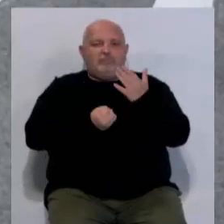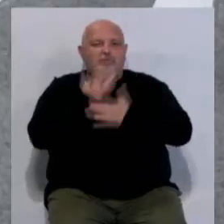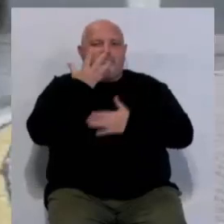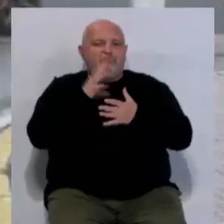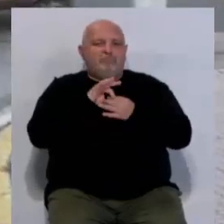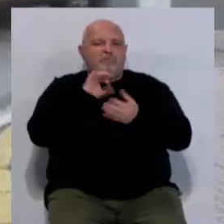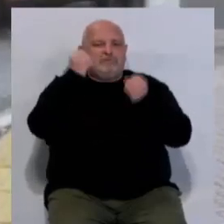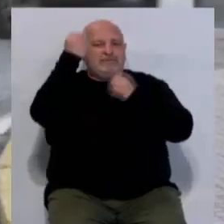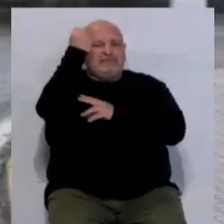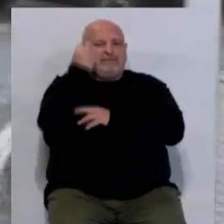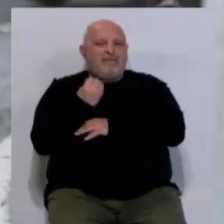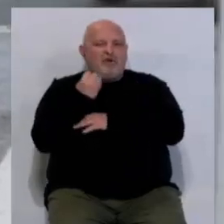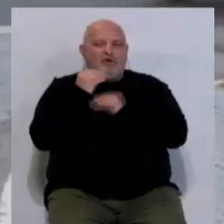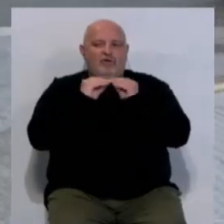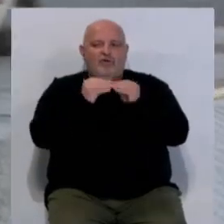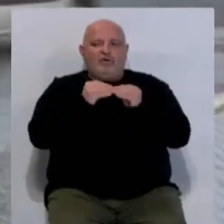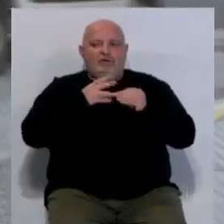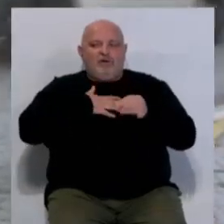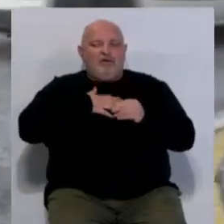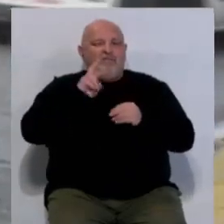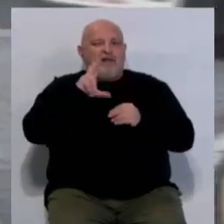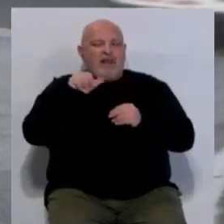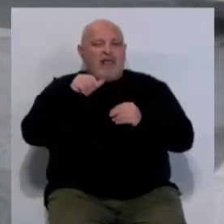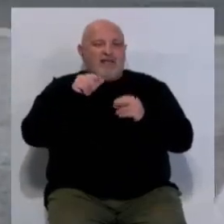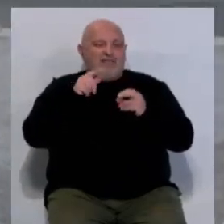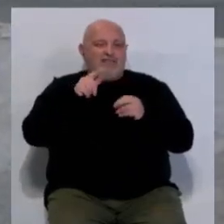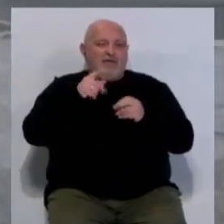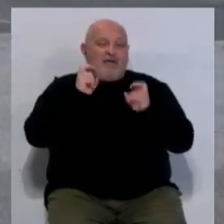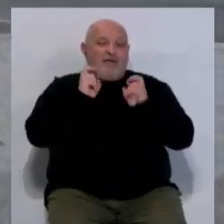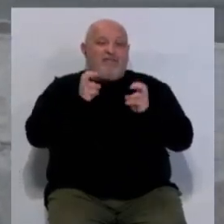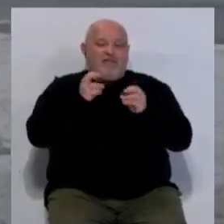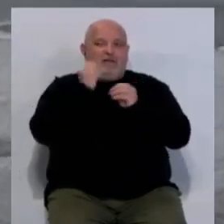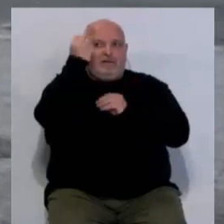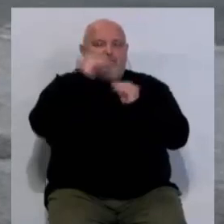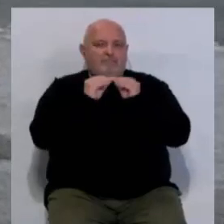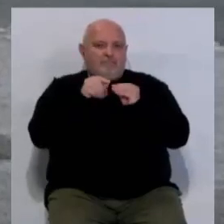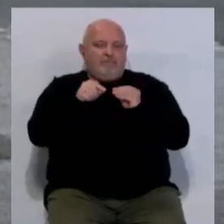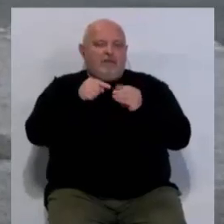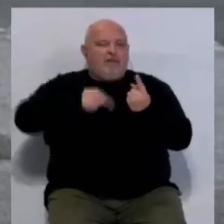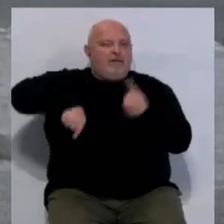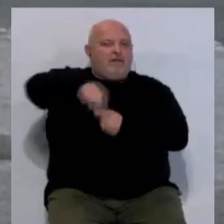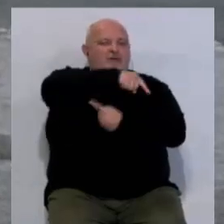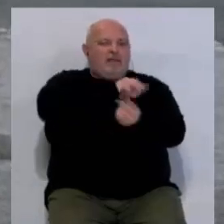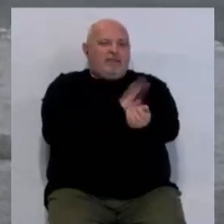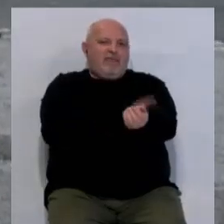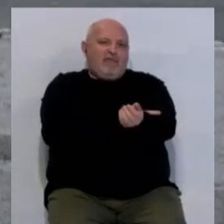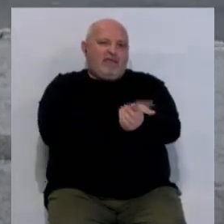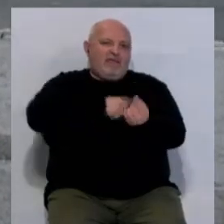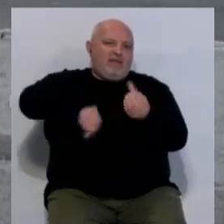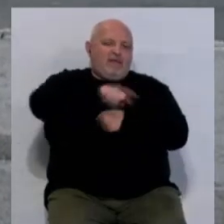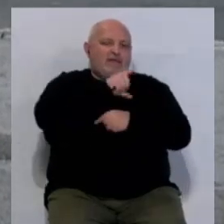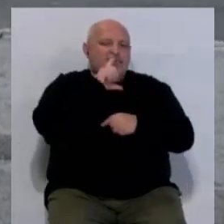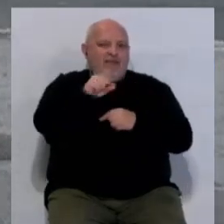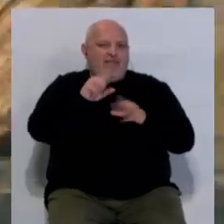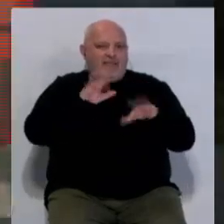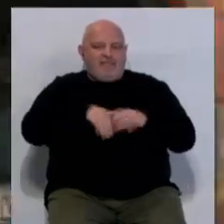instalación de un semáforo en la intersección de la transversal de Varela con la avenida, que permita, además, el giro hacia la izquierda en dirección salida